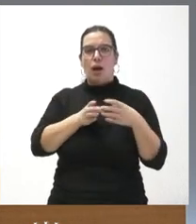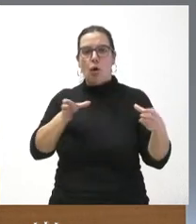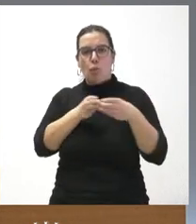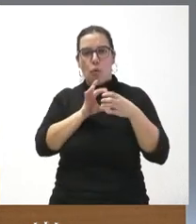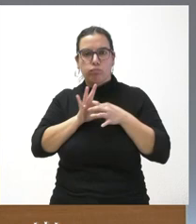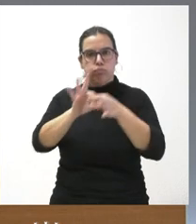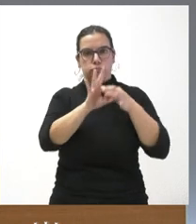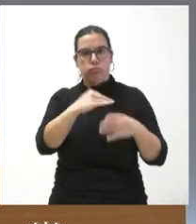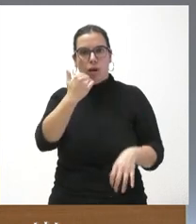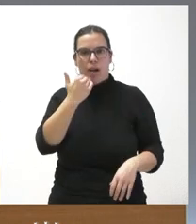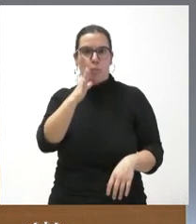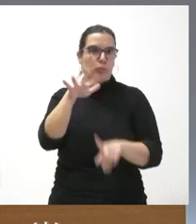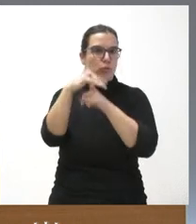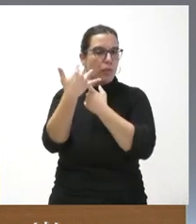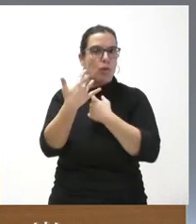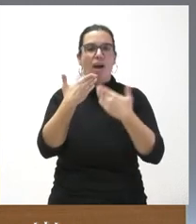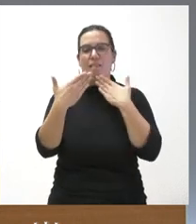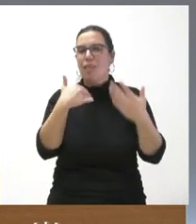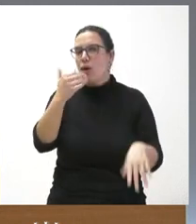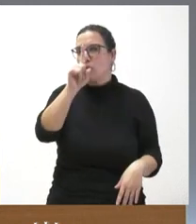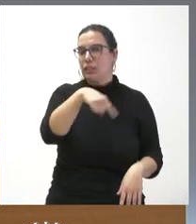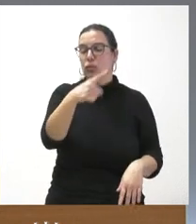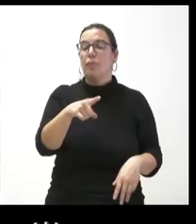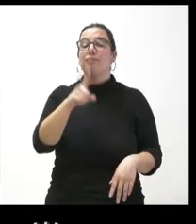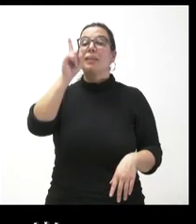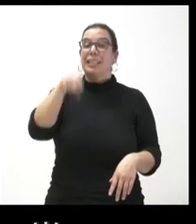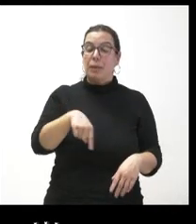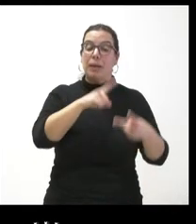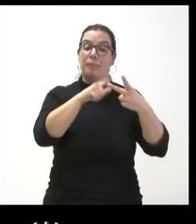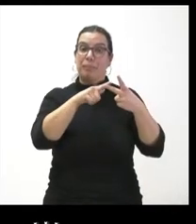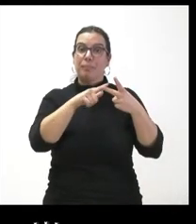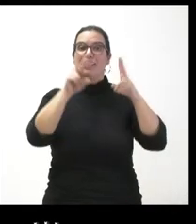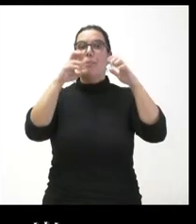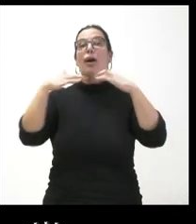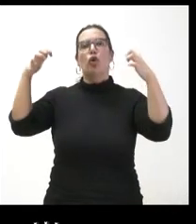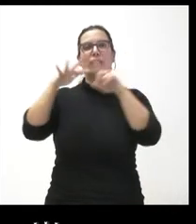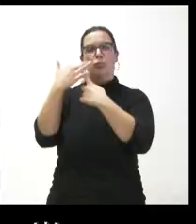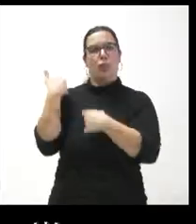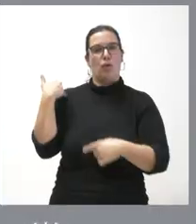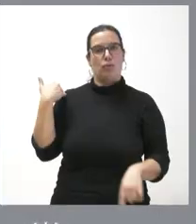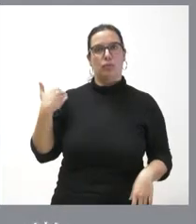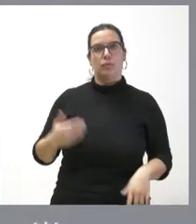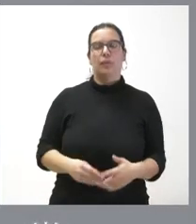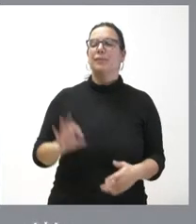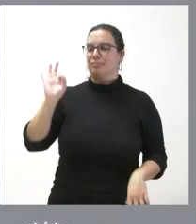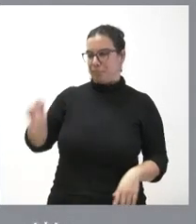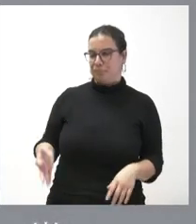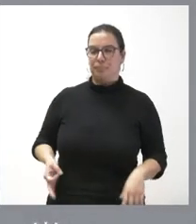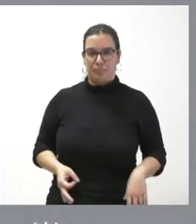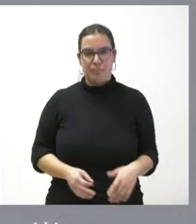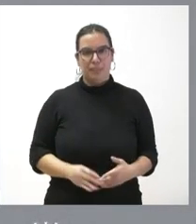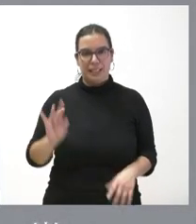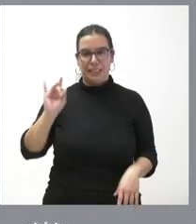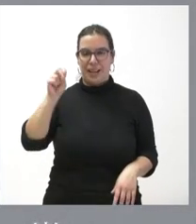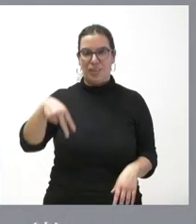ante esta situación si ha comentado algo de esto y luego le preguntaba por lo de las cortes también gracias sí sí